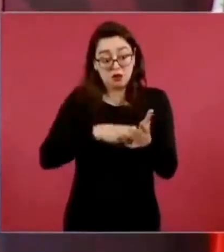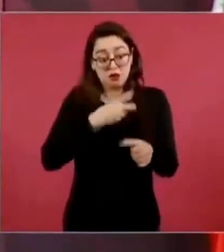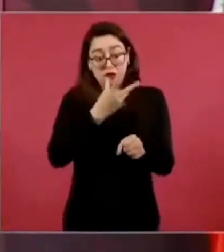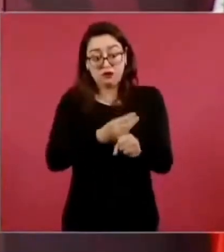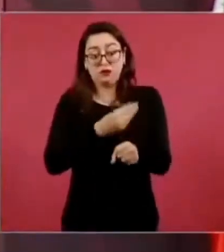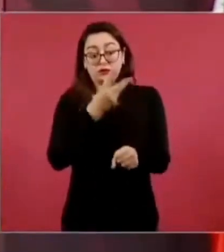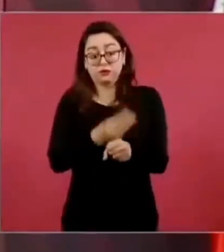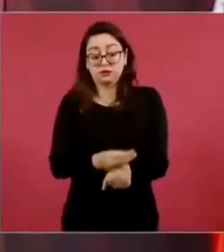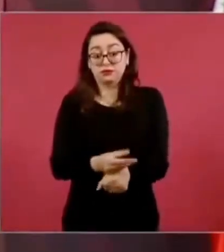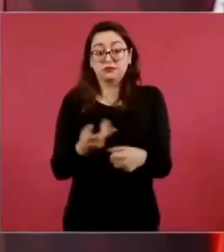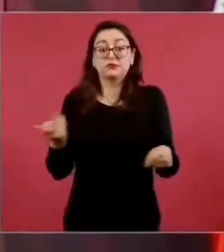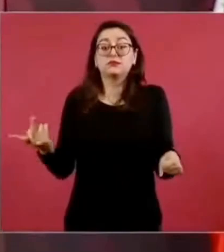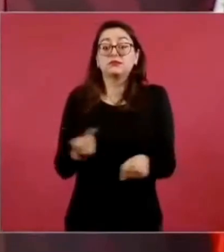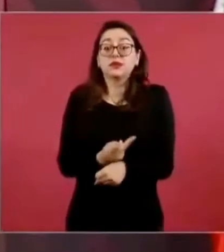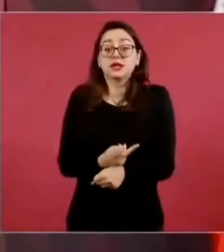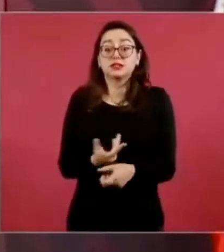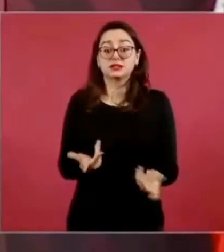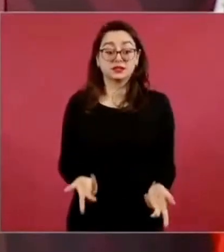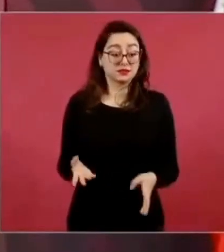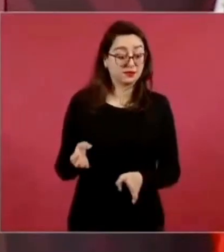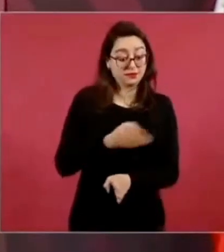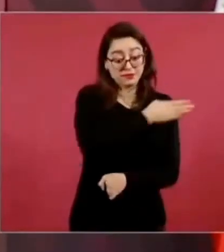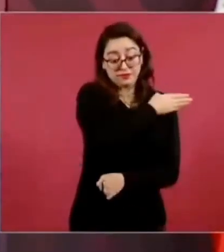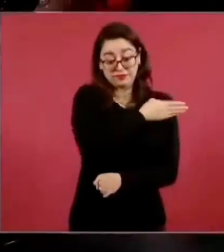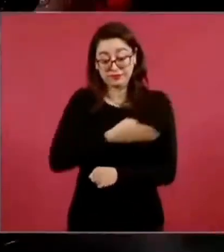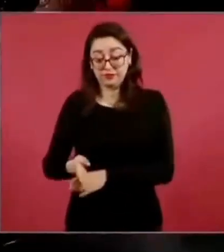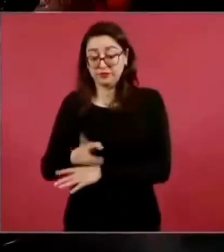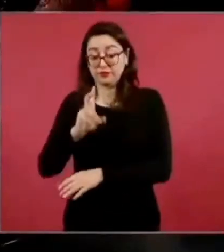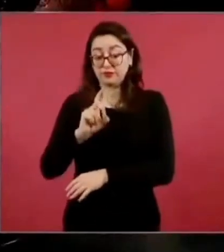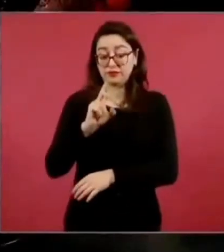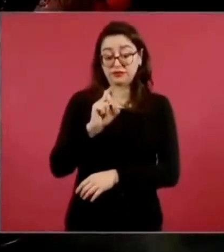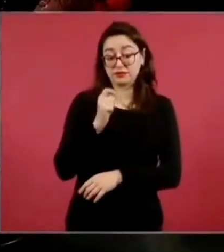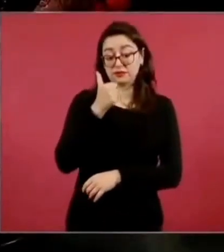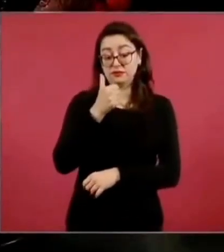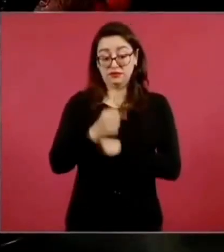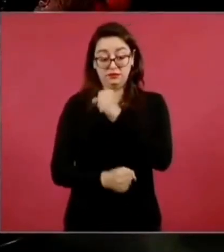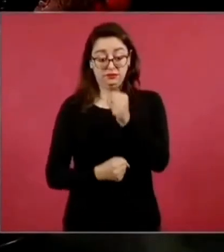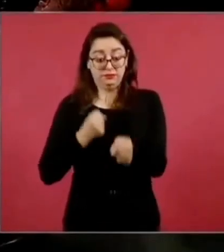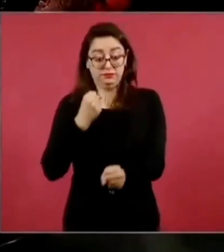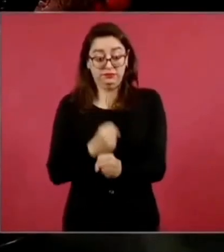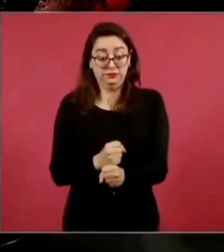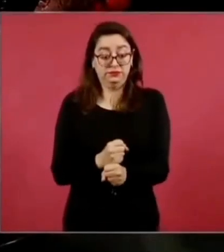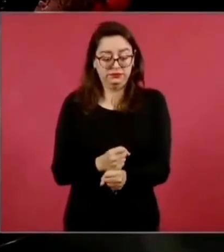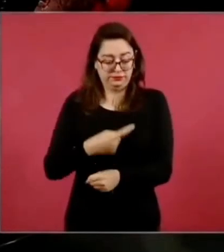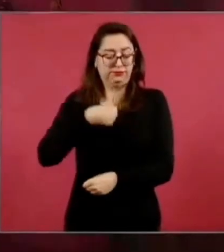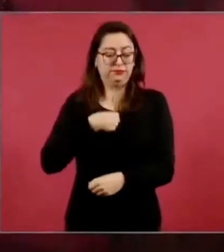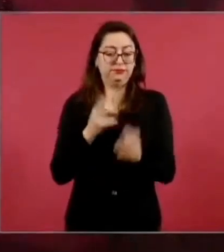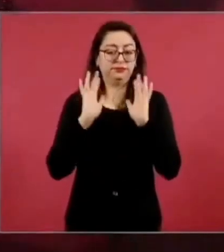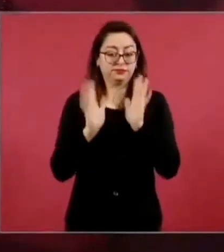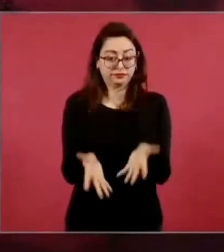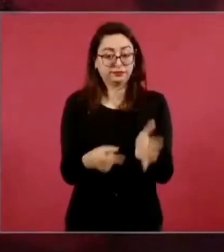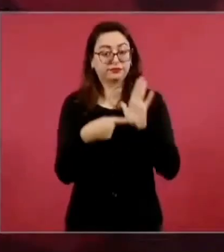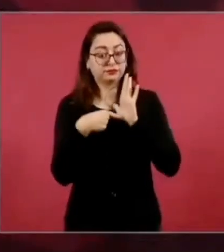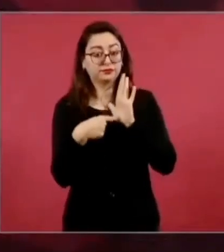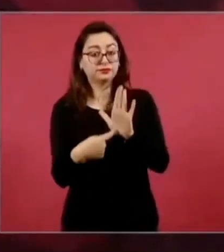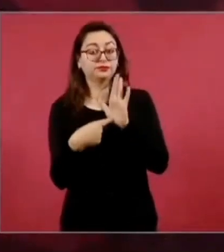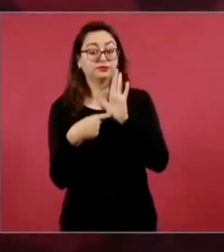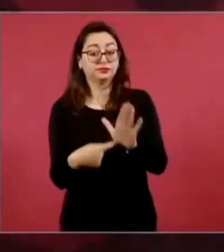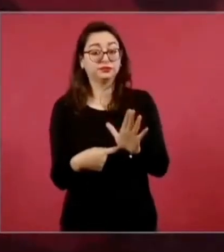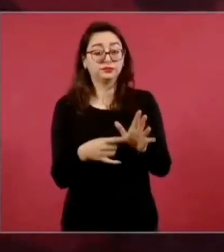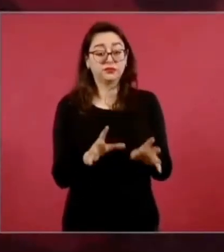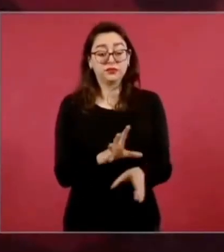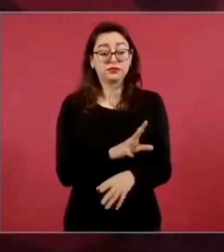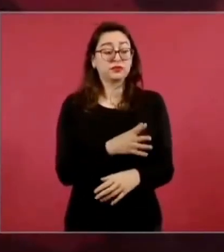hasta podríamos este volverlo a explicar todas las